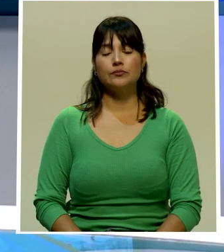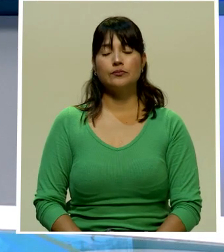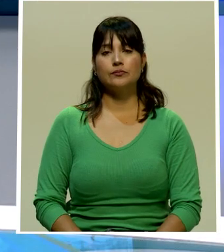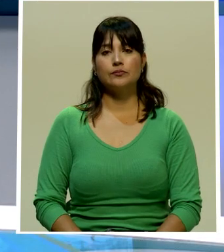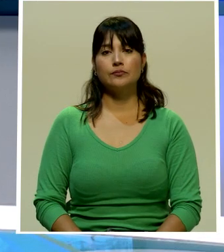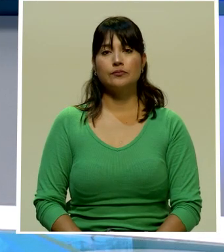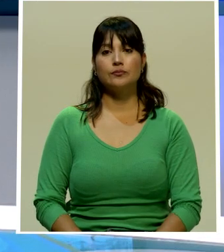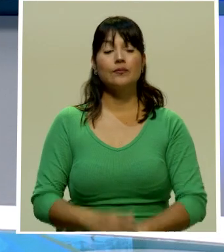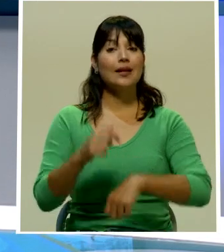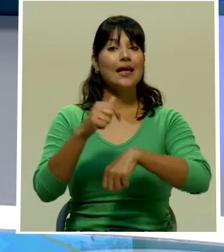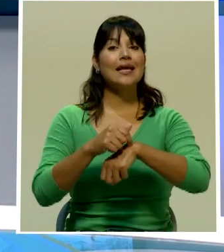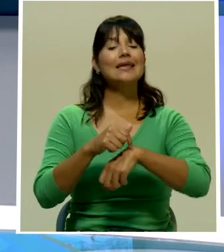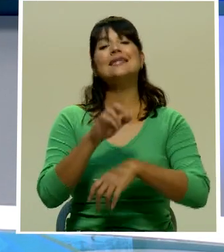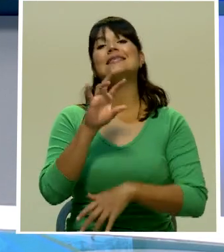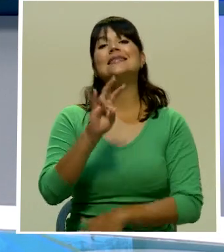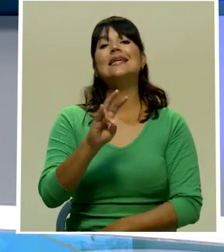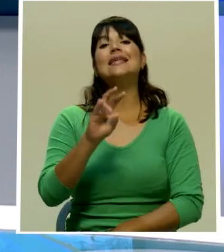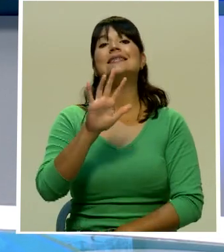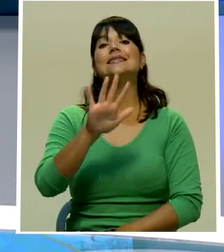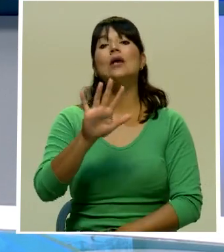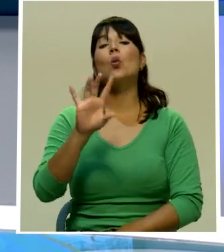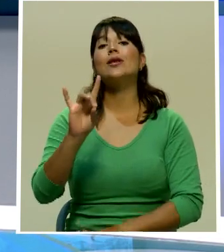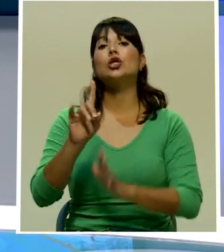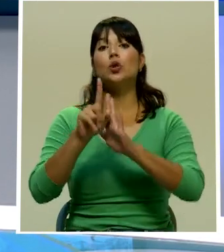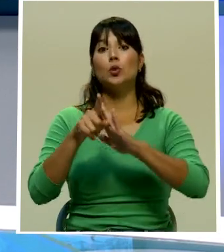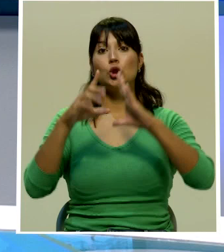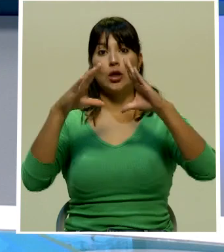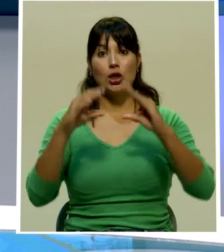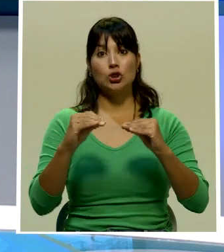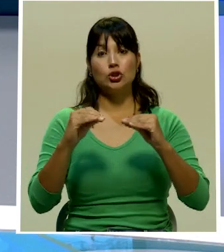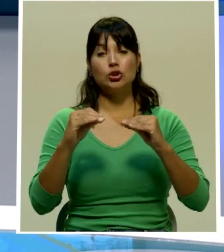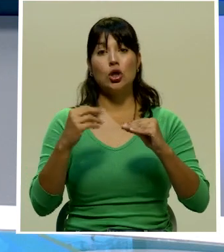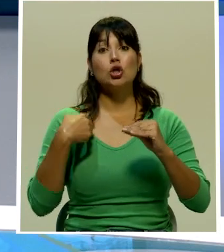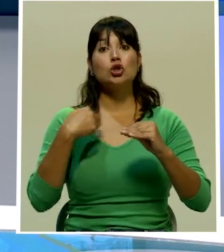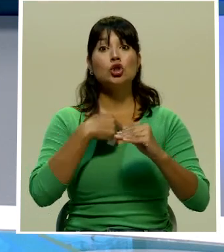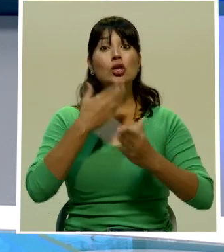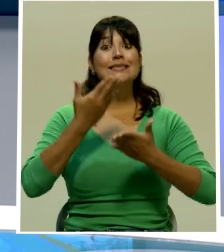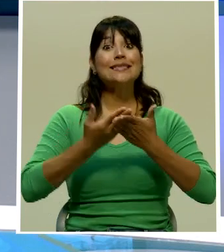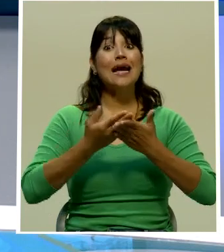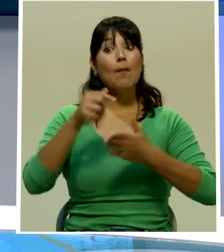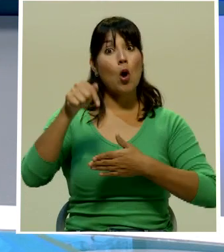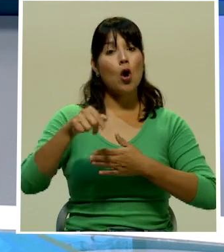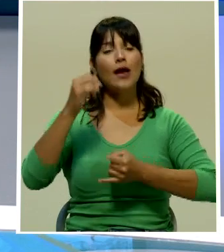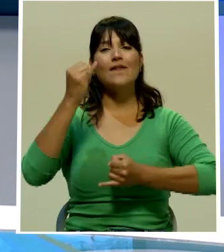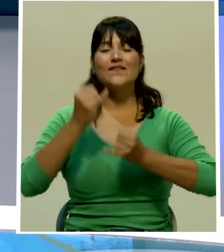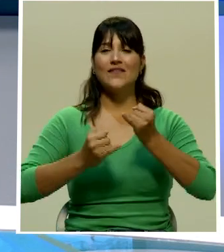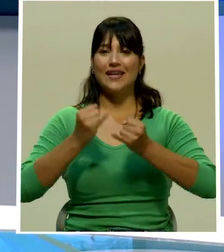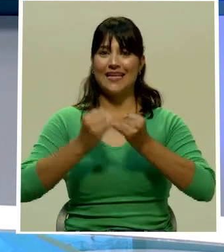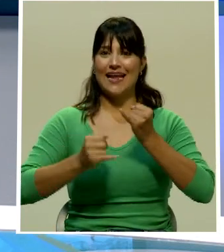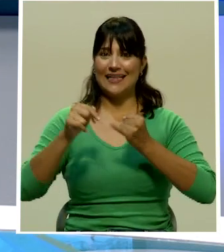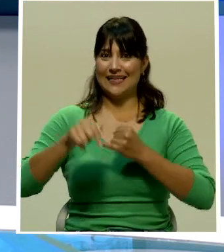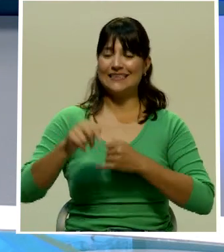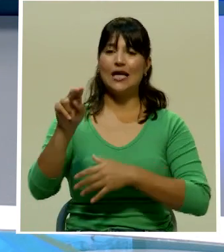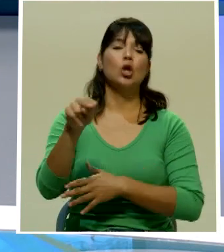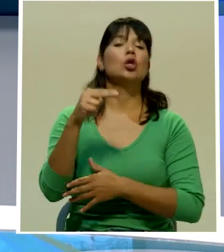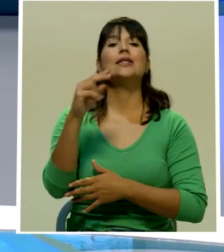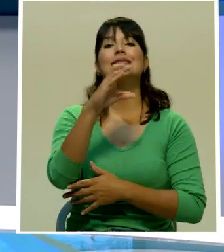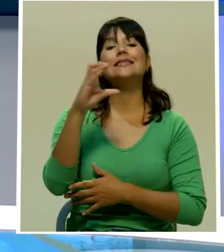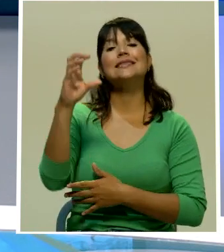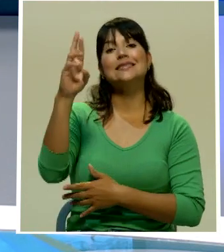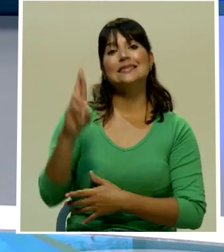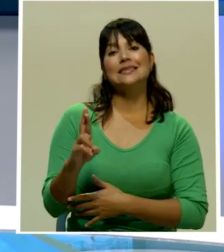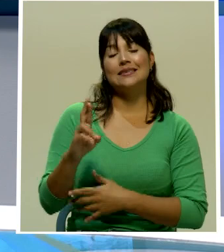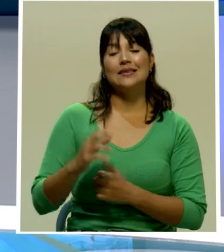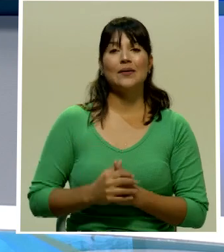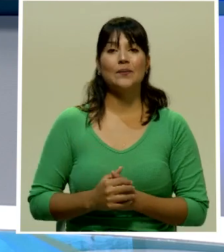A las 7 de la noche con 58 minutos llegamos por hoy al final de esta edición estelar en Costa Rica